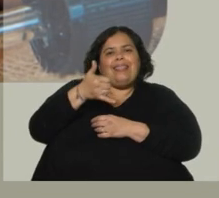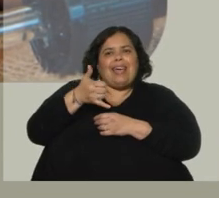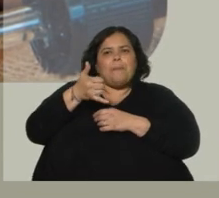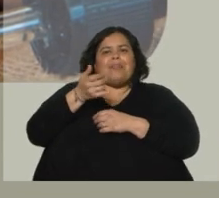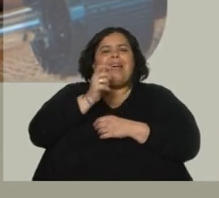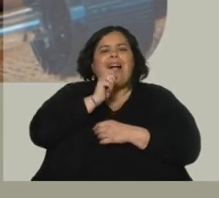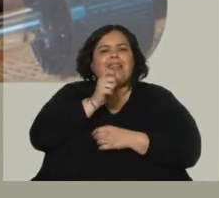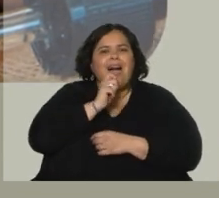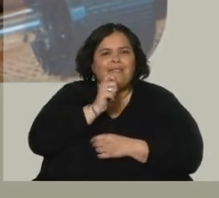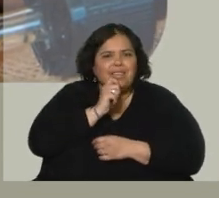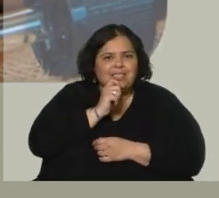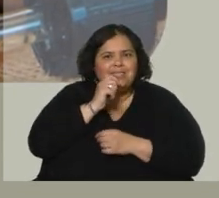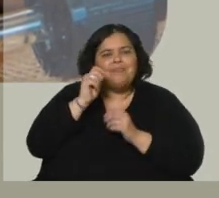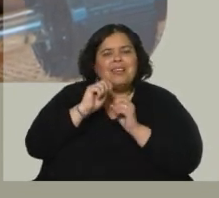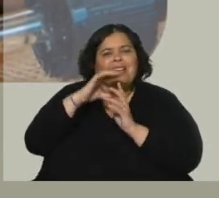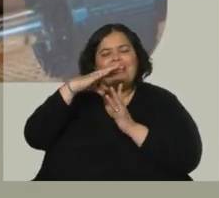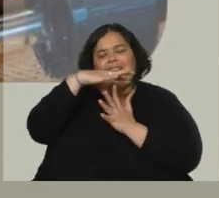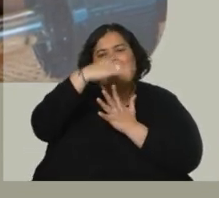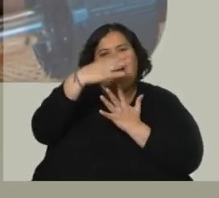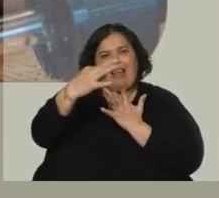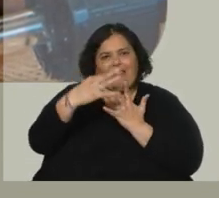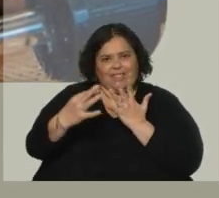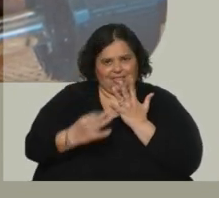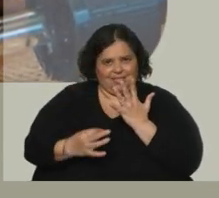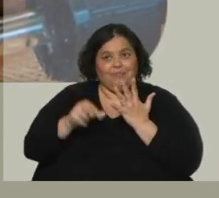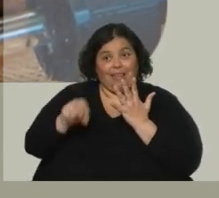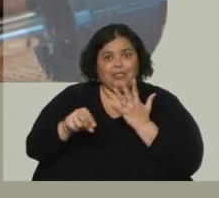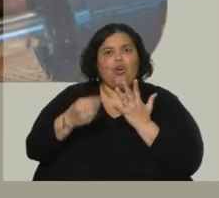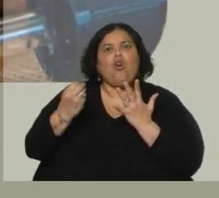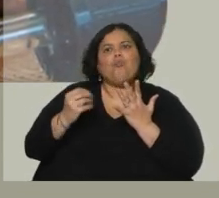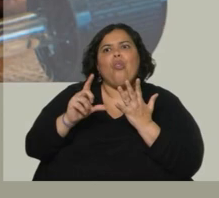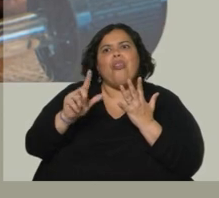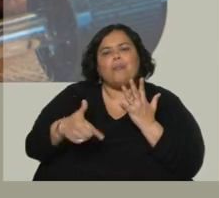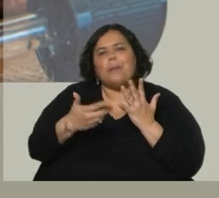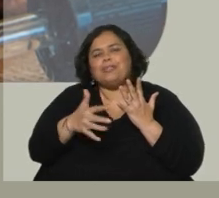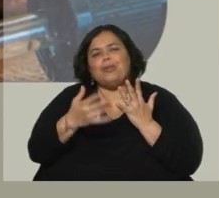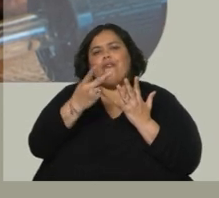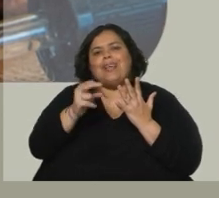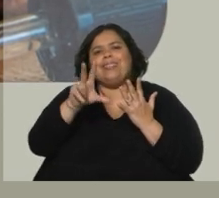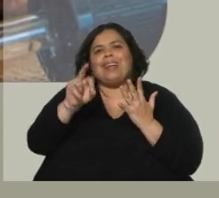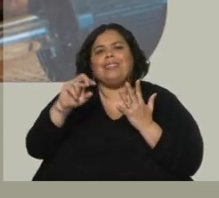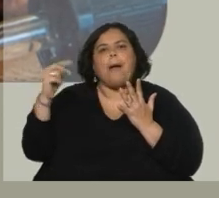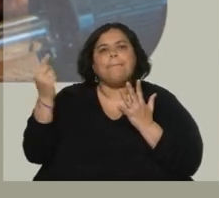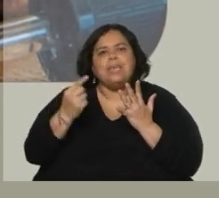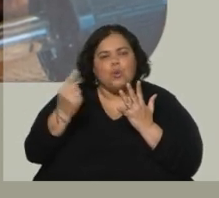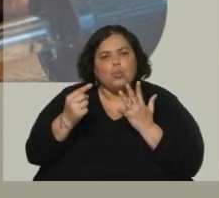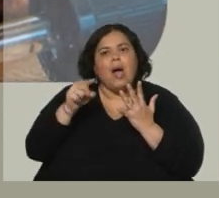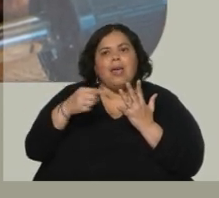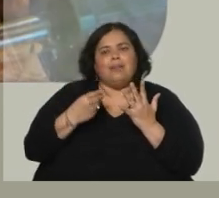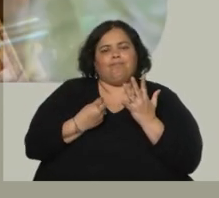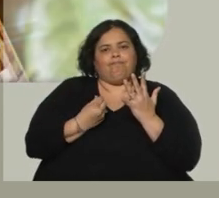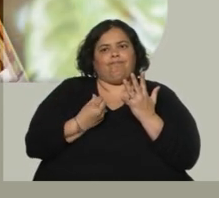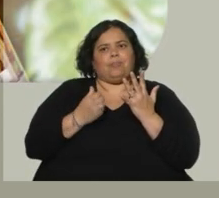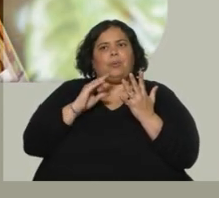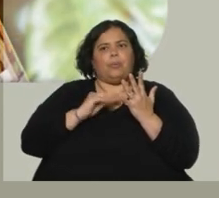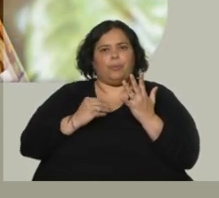tiene una demora en su acción de unos 20-30 minutos hasta que la persona percibe los efectos.